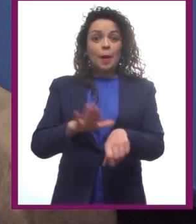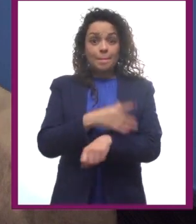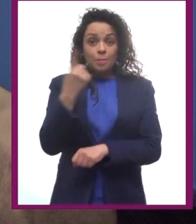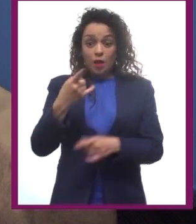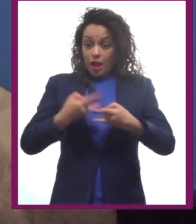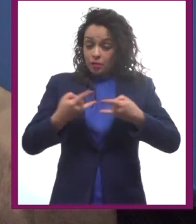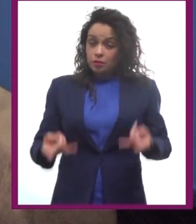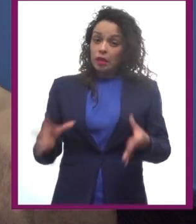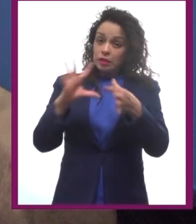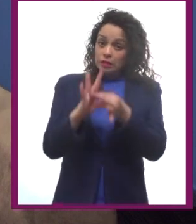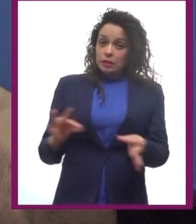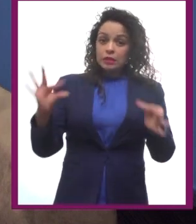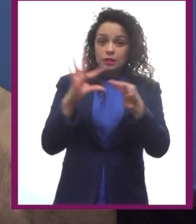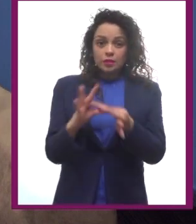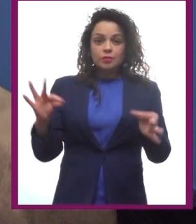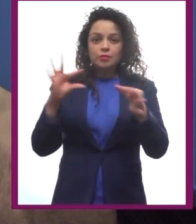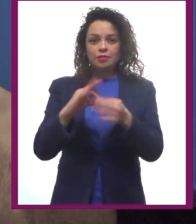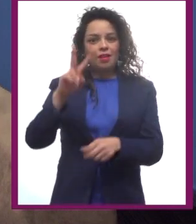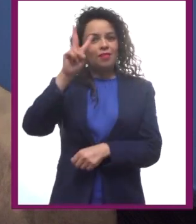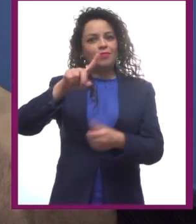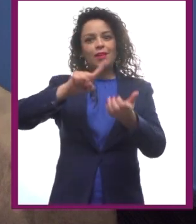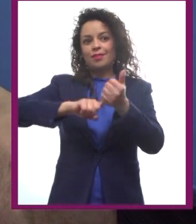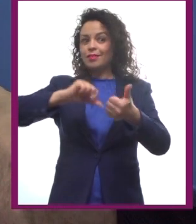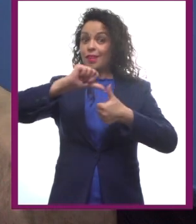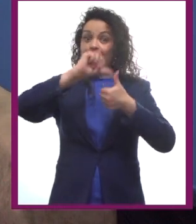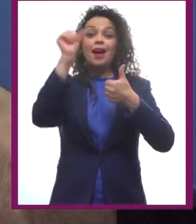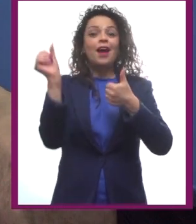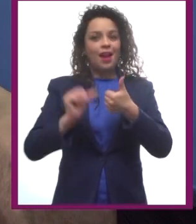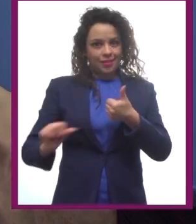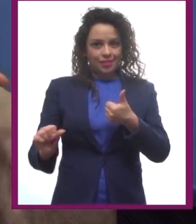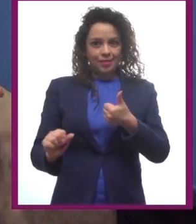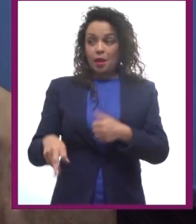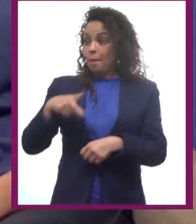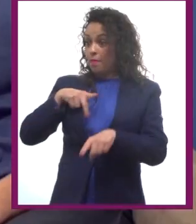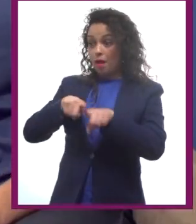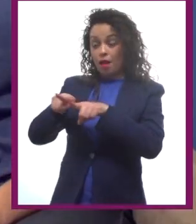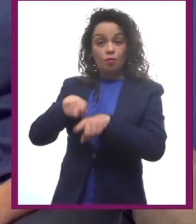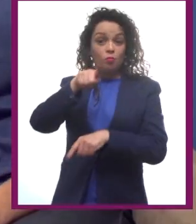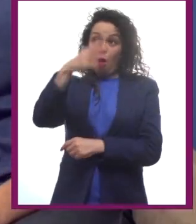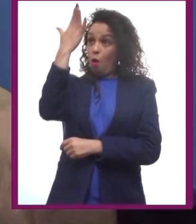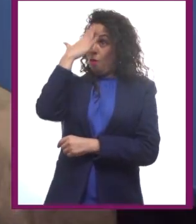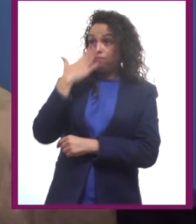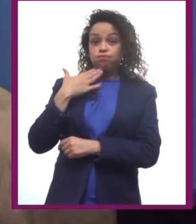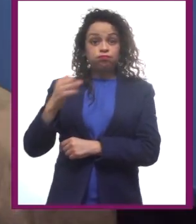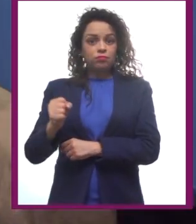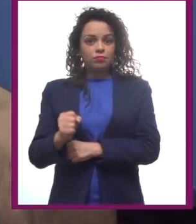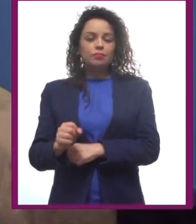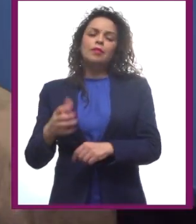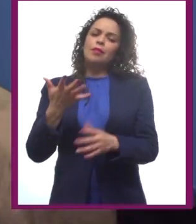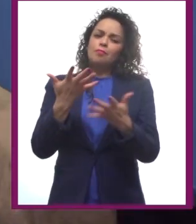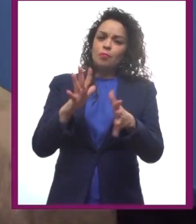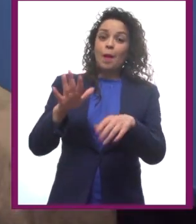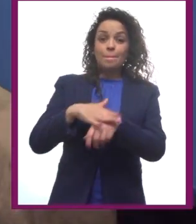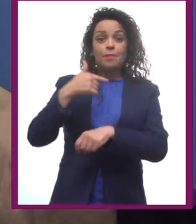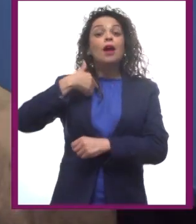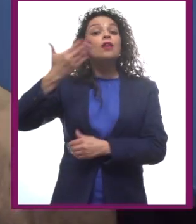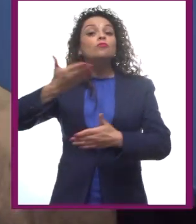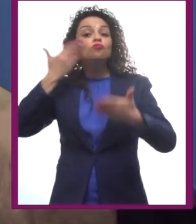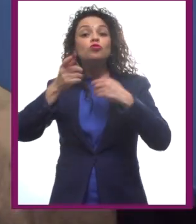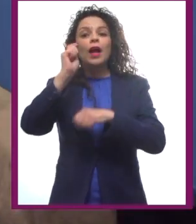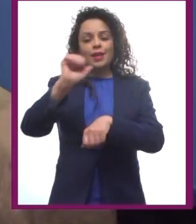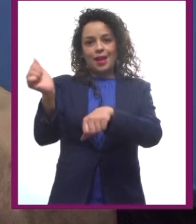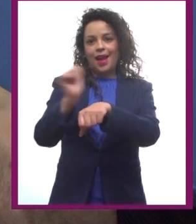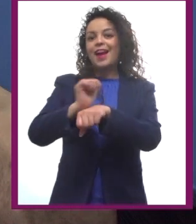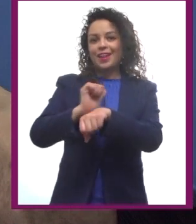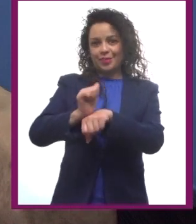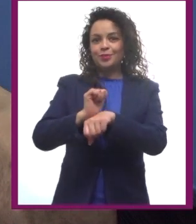historias es todo un arte. Que el artista de mi hermano domina. Pues mazo, porque estudio actuación. Pero